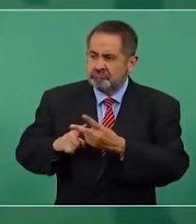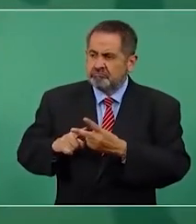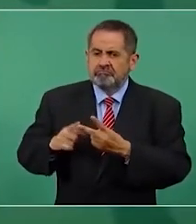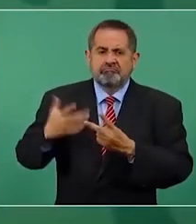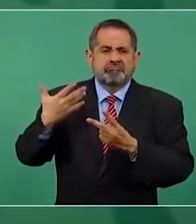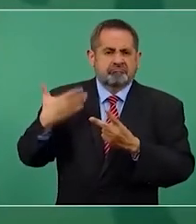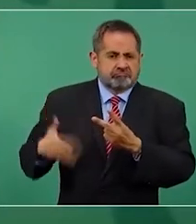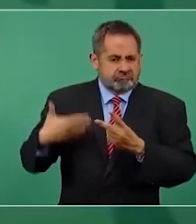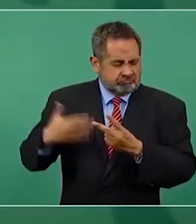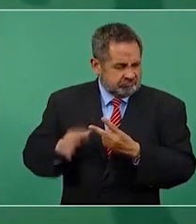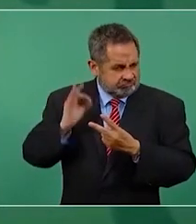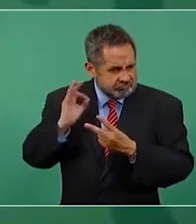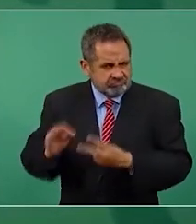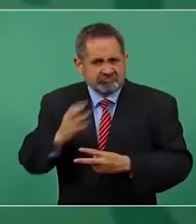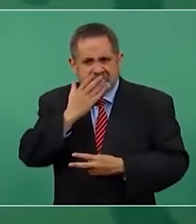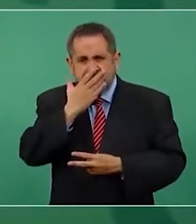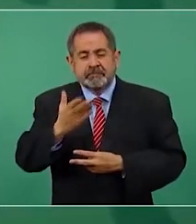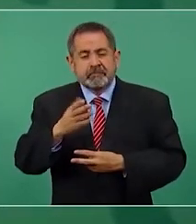hay otros jóvenes